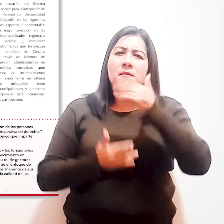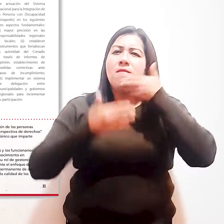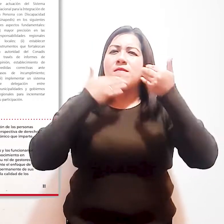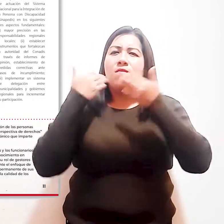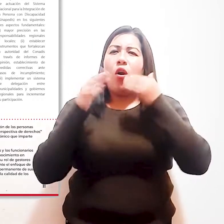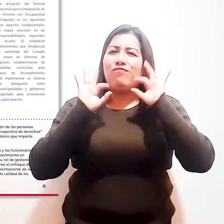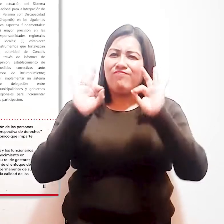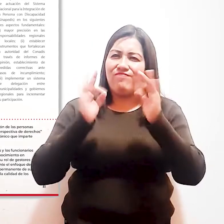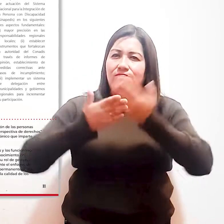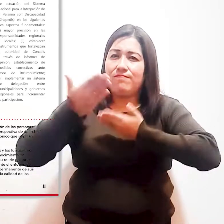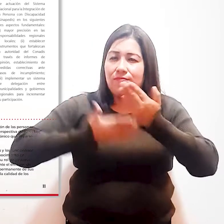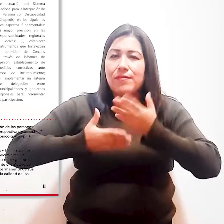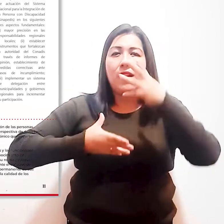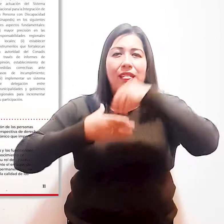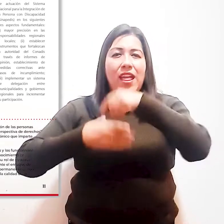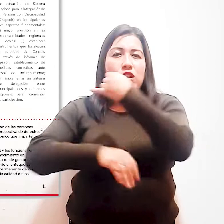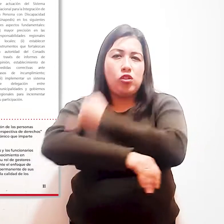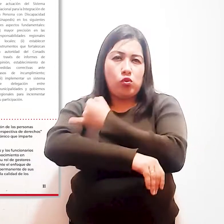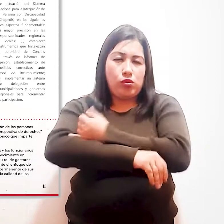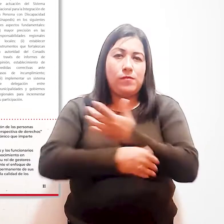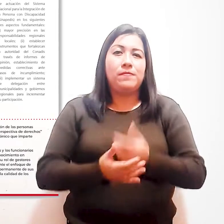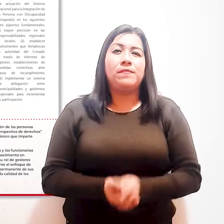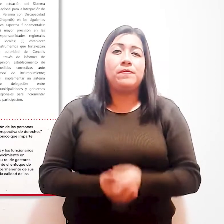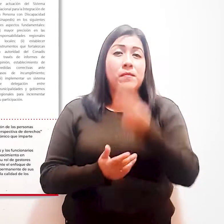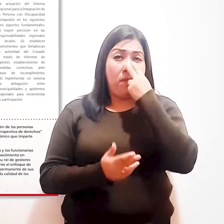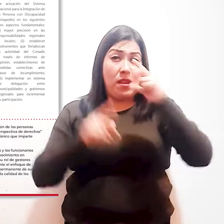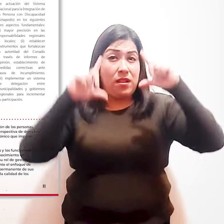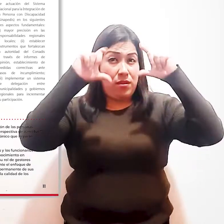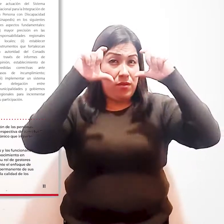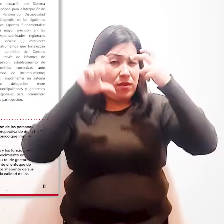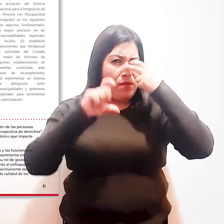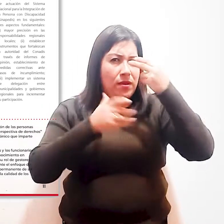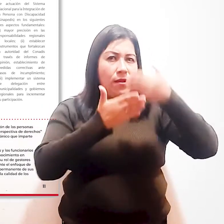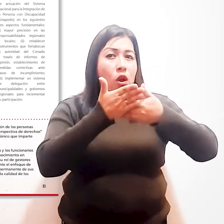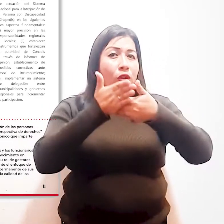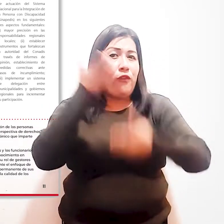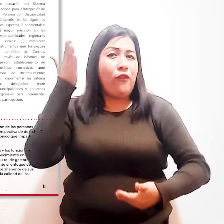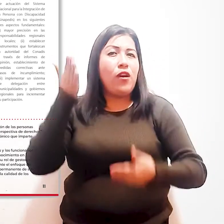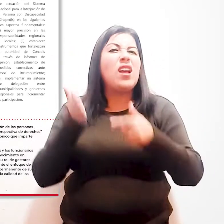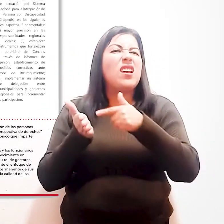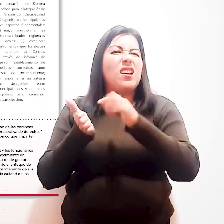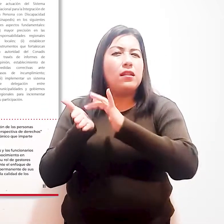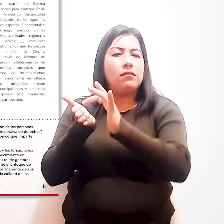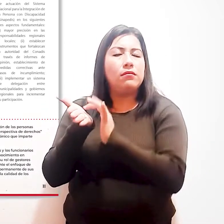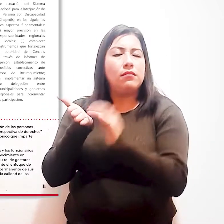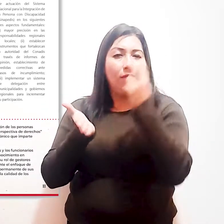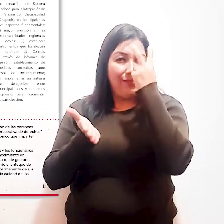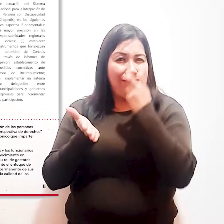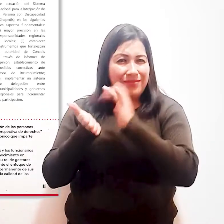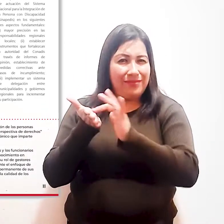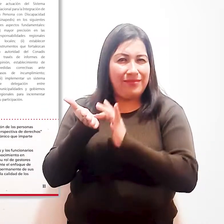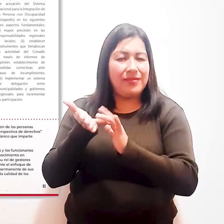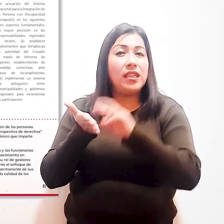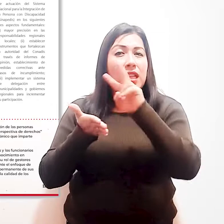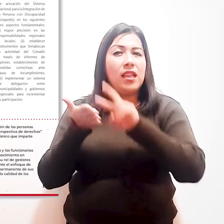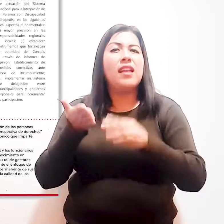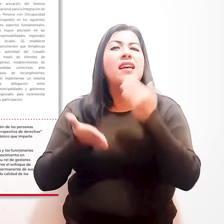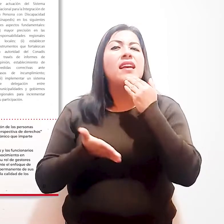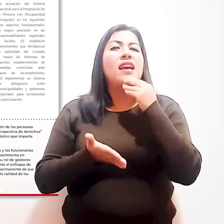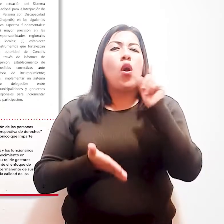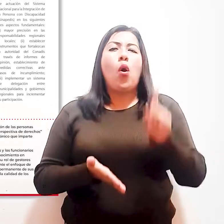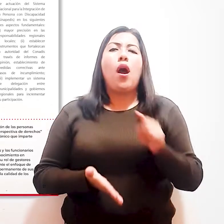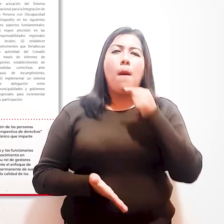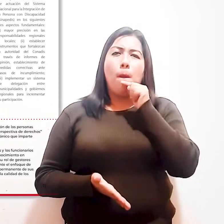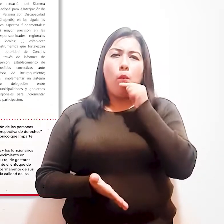calidad de los servicios que brindan. En la foto, un documento en braille está siendo leído por las manos de una